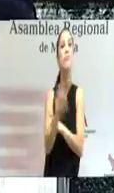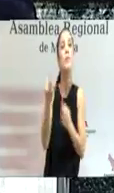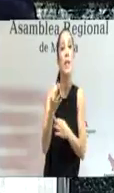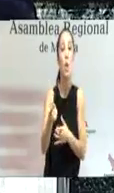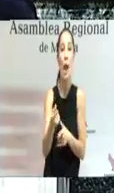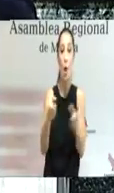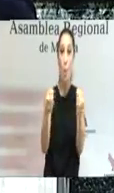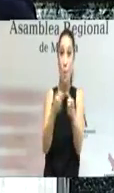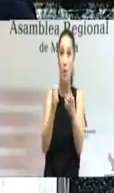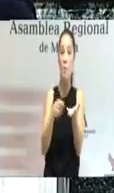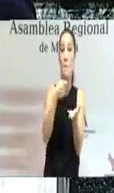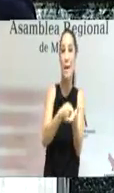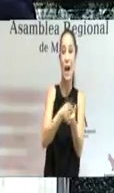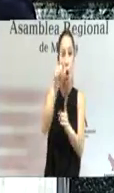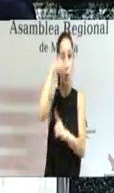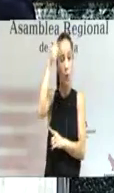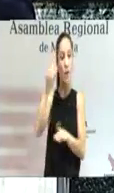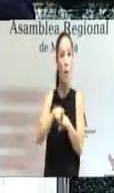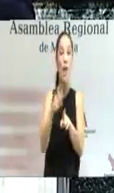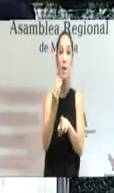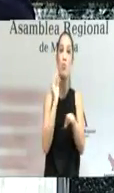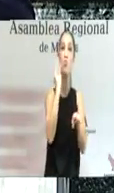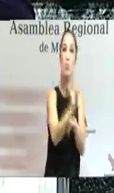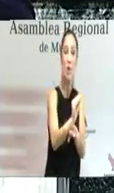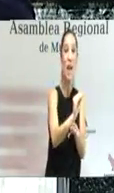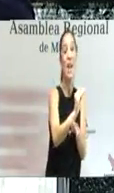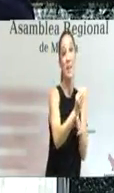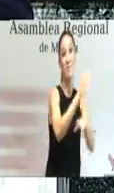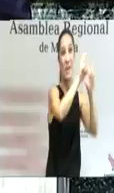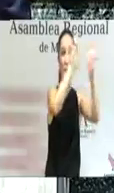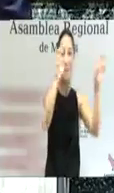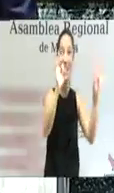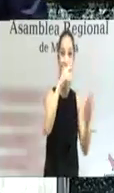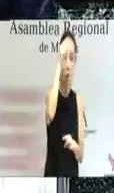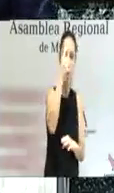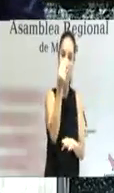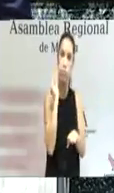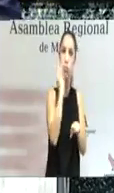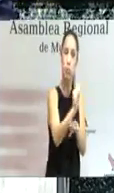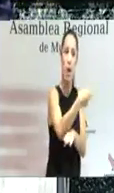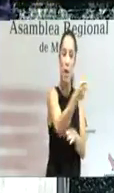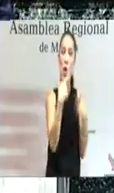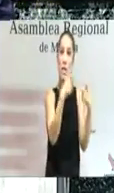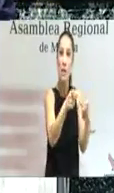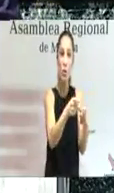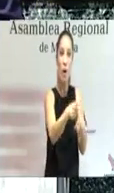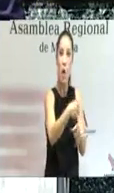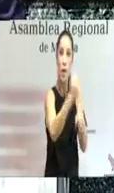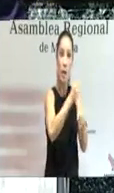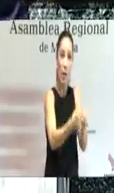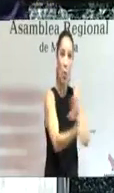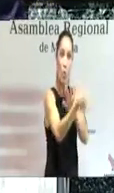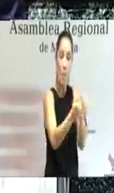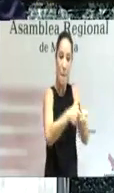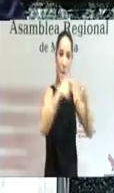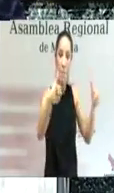bono cultural que destinará 600.000 euros a las industrias culturales de la región de Murcia, un sector que verá incrementados sus empleos al